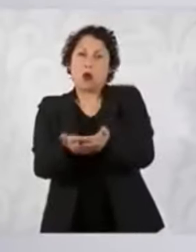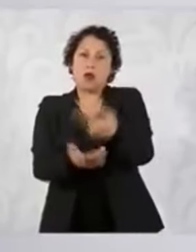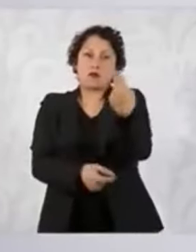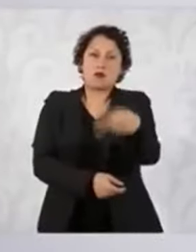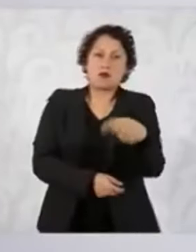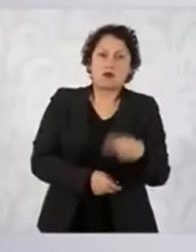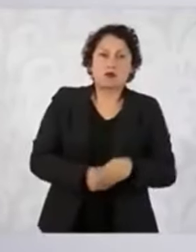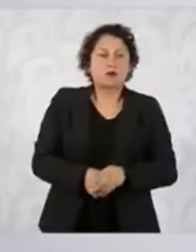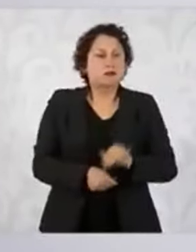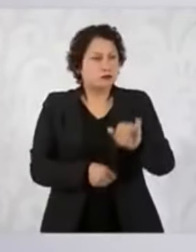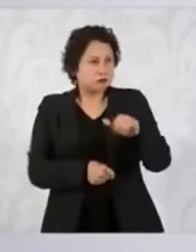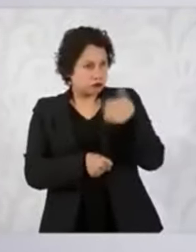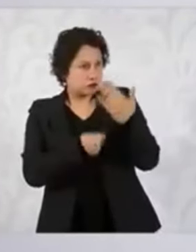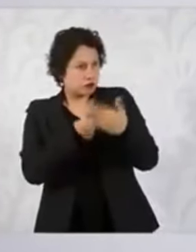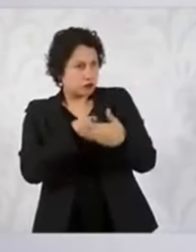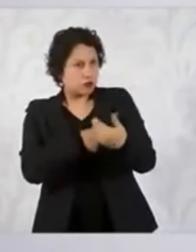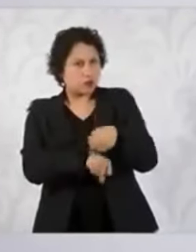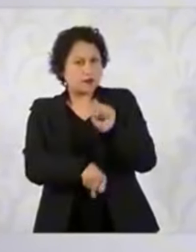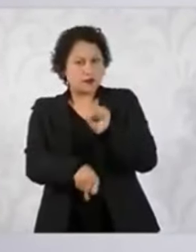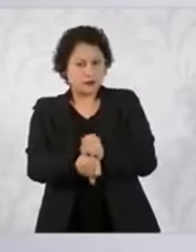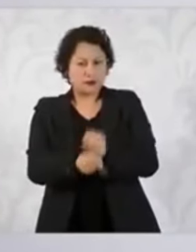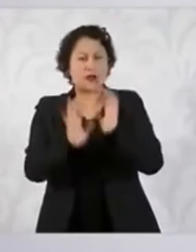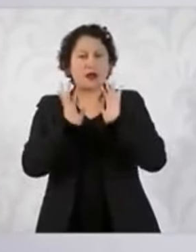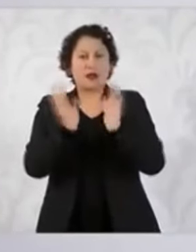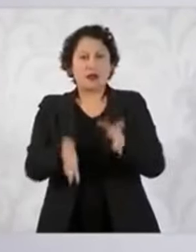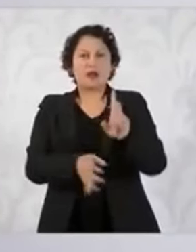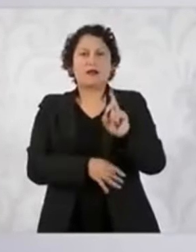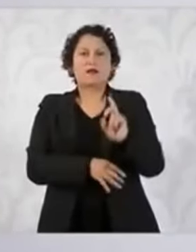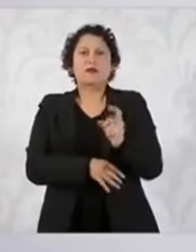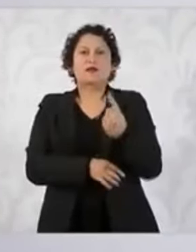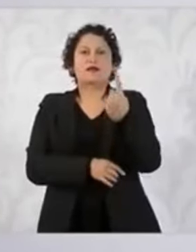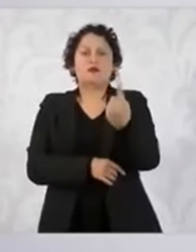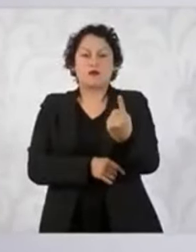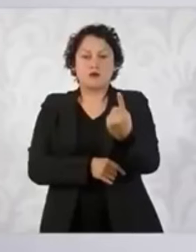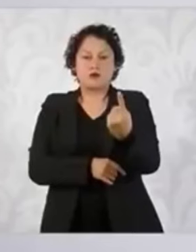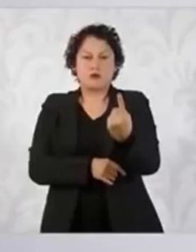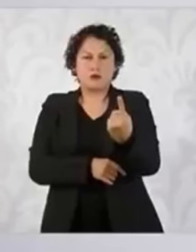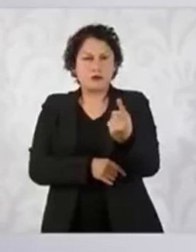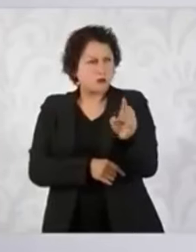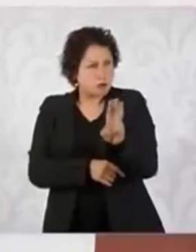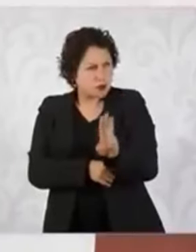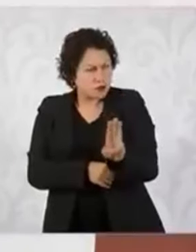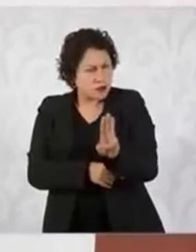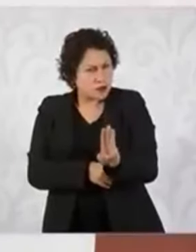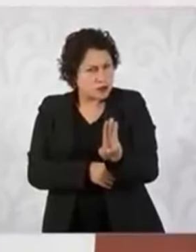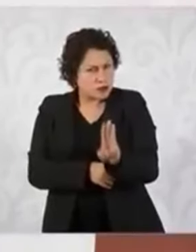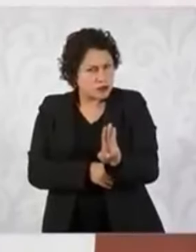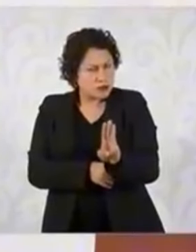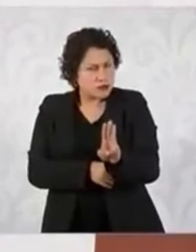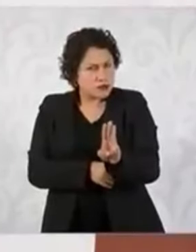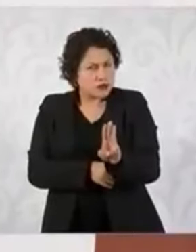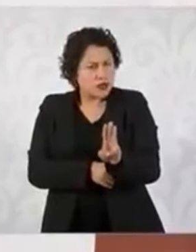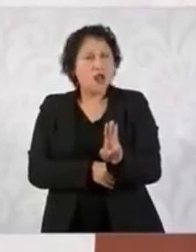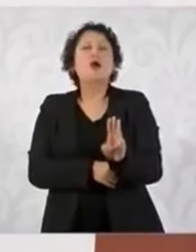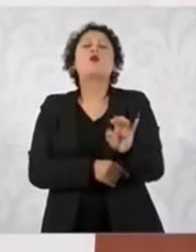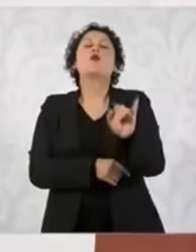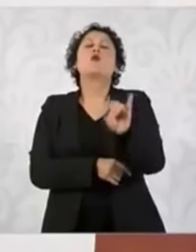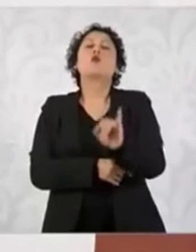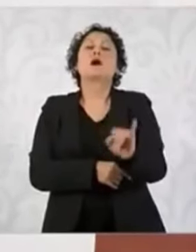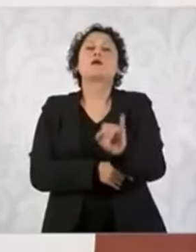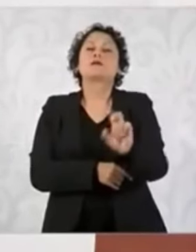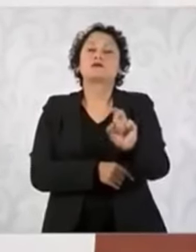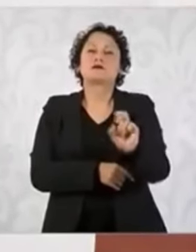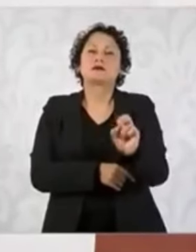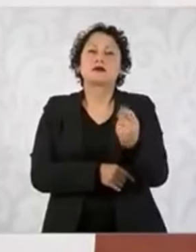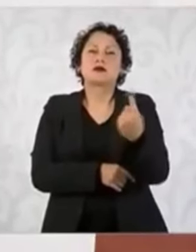31, el jueves es 31